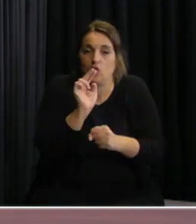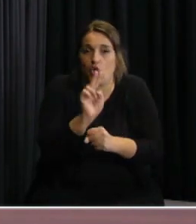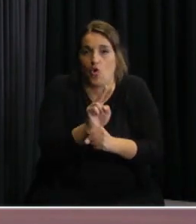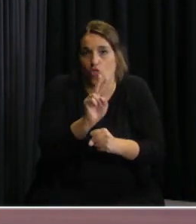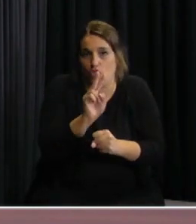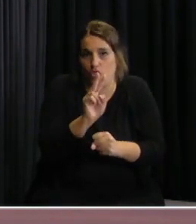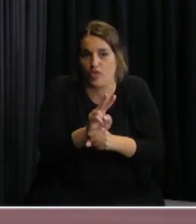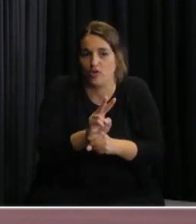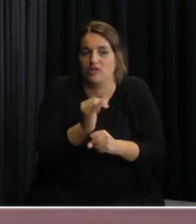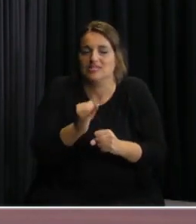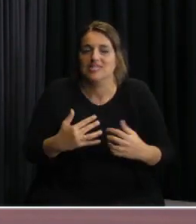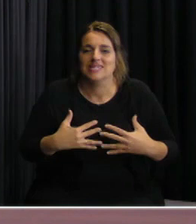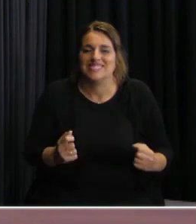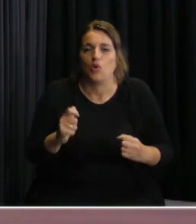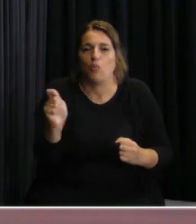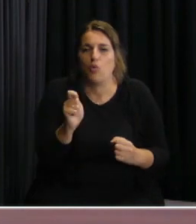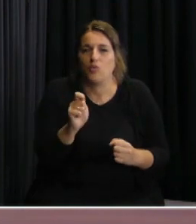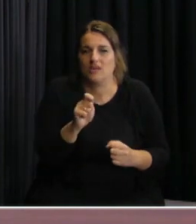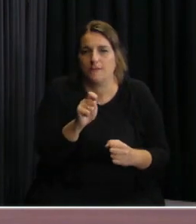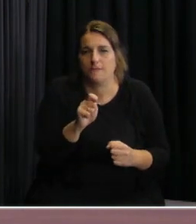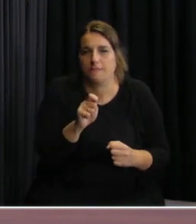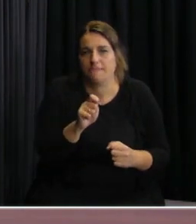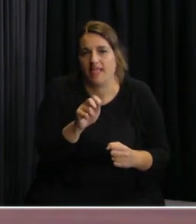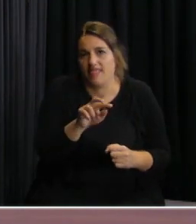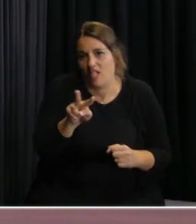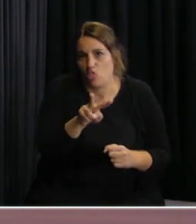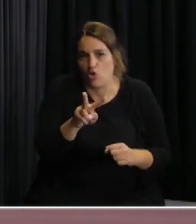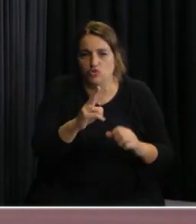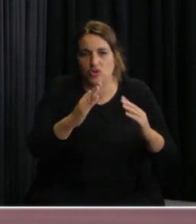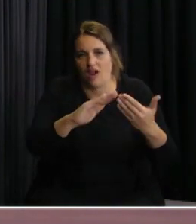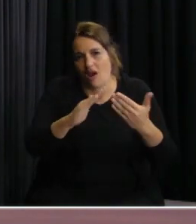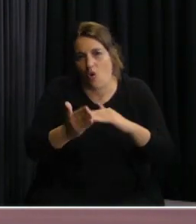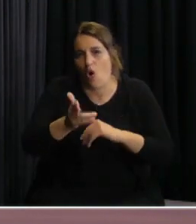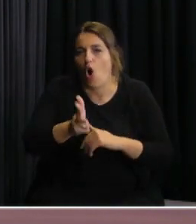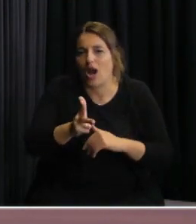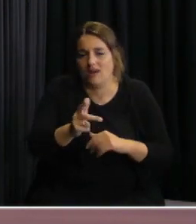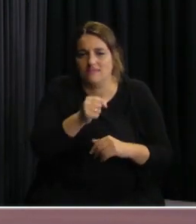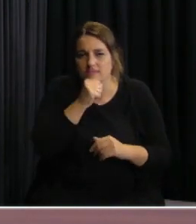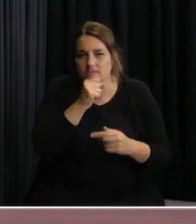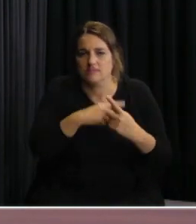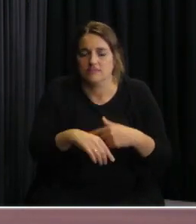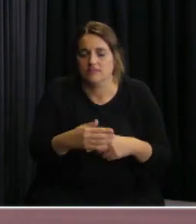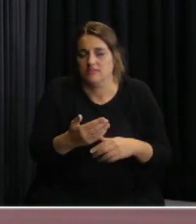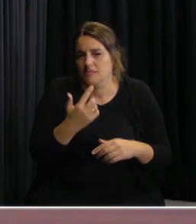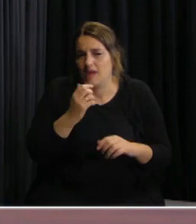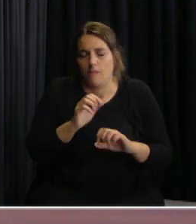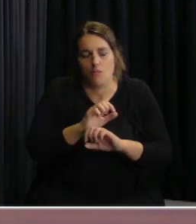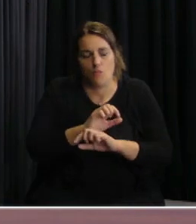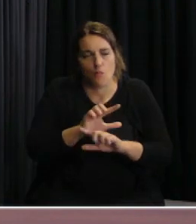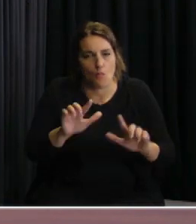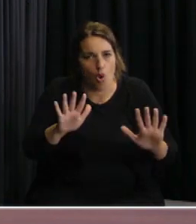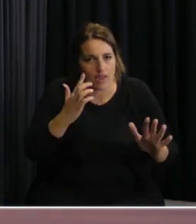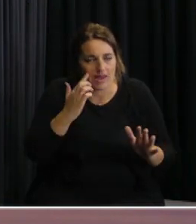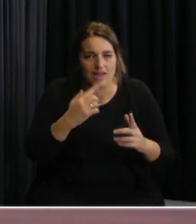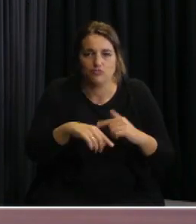por parte de salud pública de ambos residenciales y se dejaron absolutamente claras cuáles eran las normas que